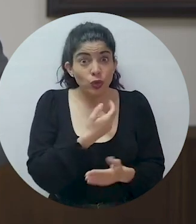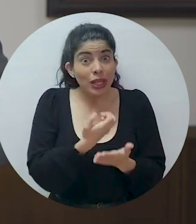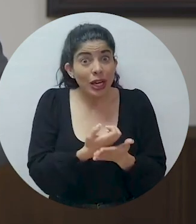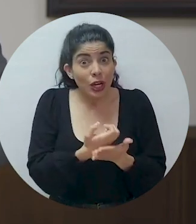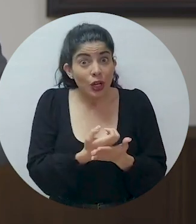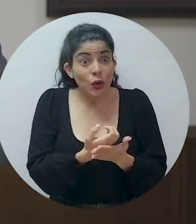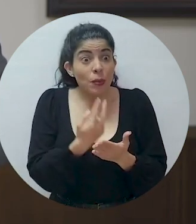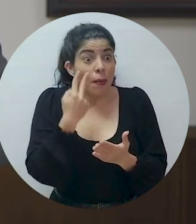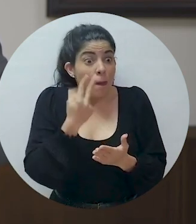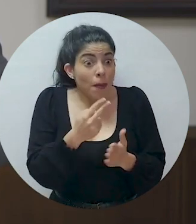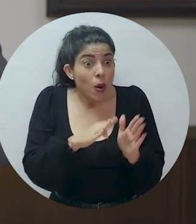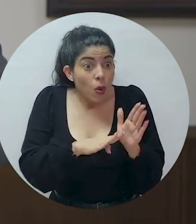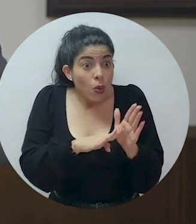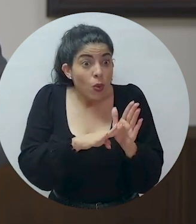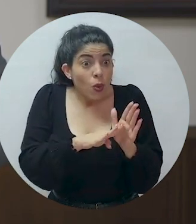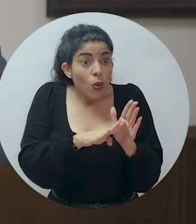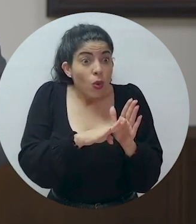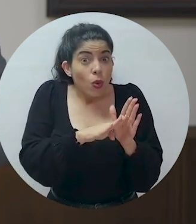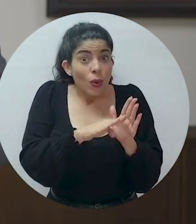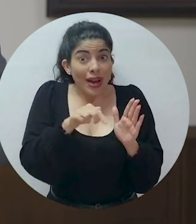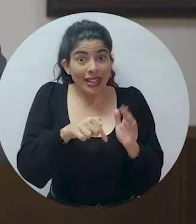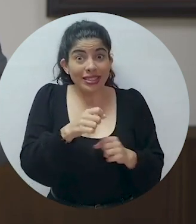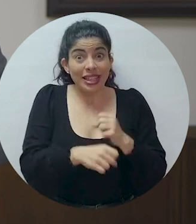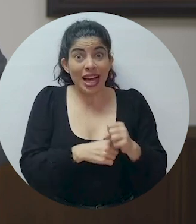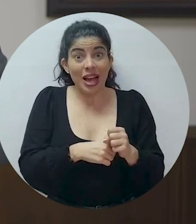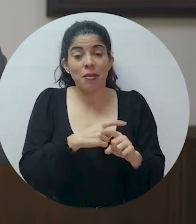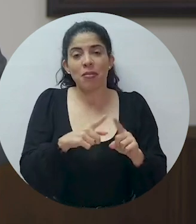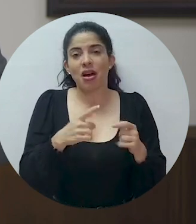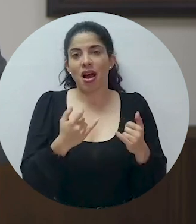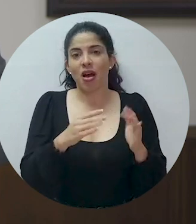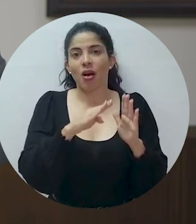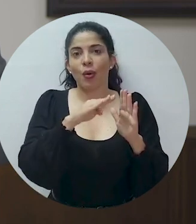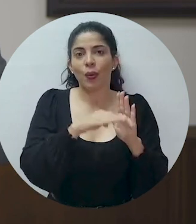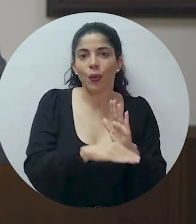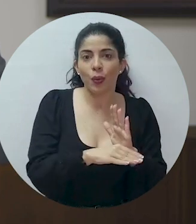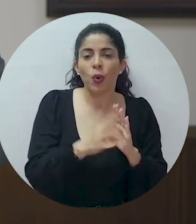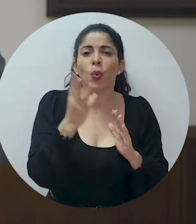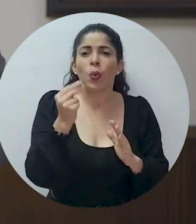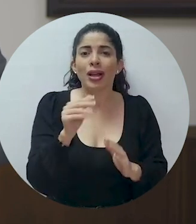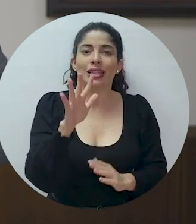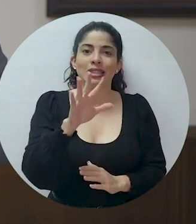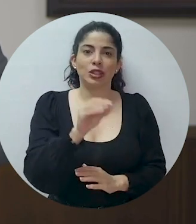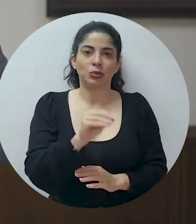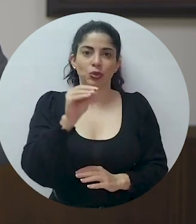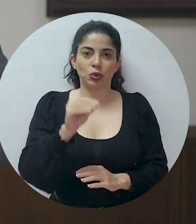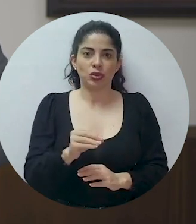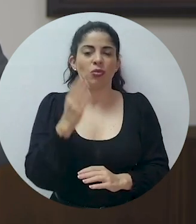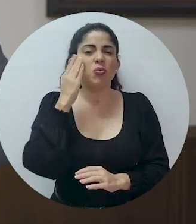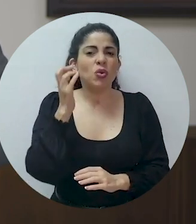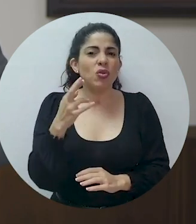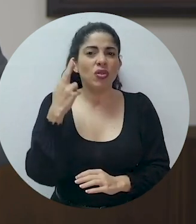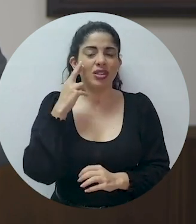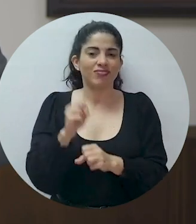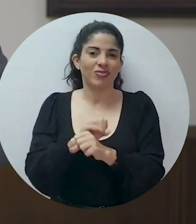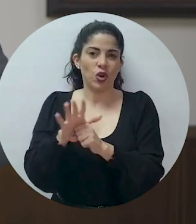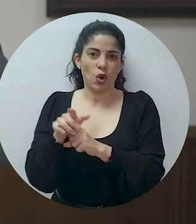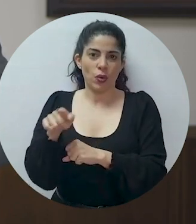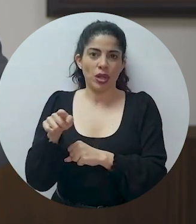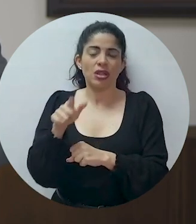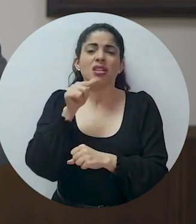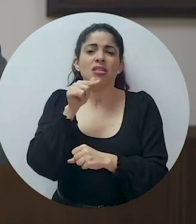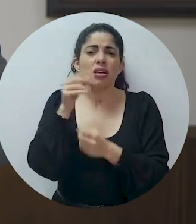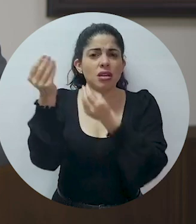economía, que se esperaba iba a crecer este año, decrecerá un 5% efecto del COVID-19,